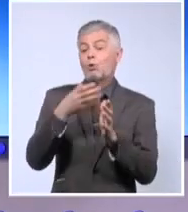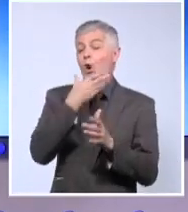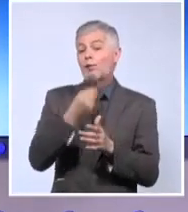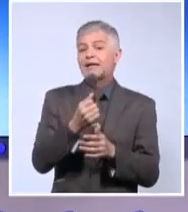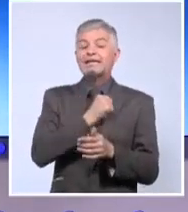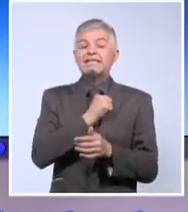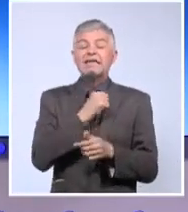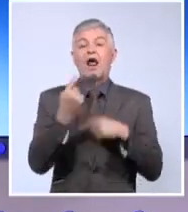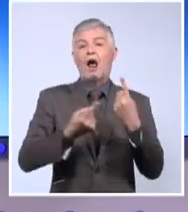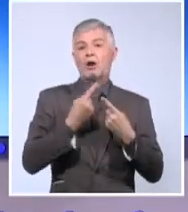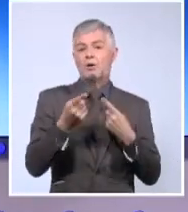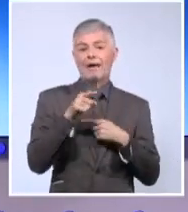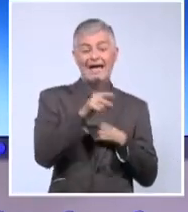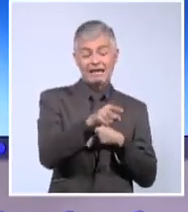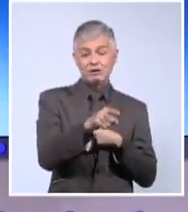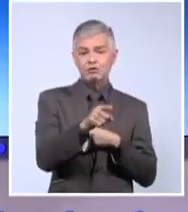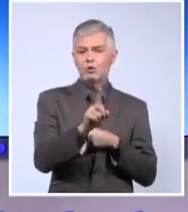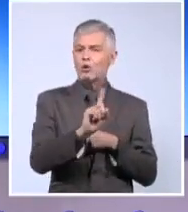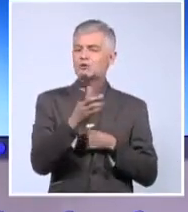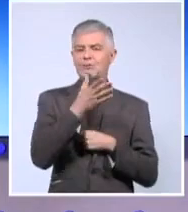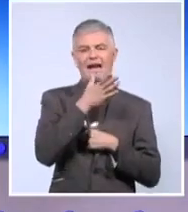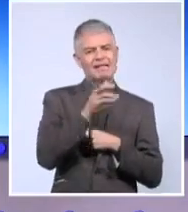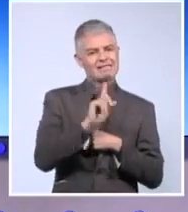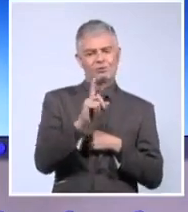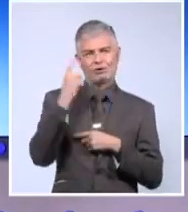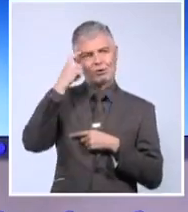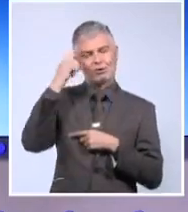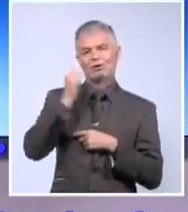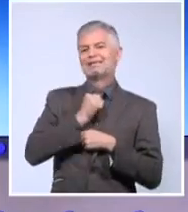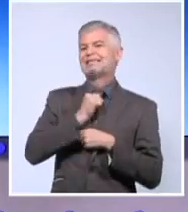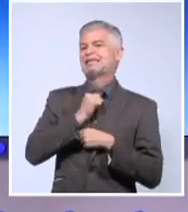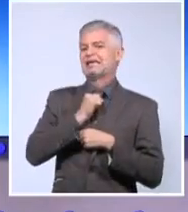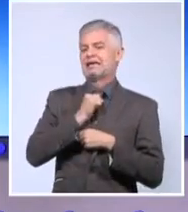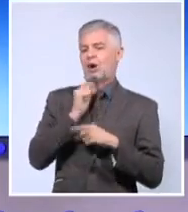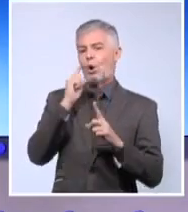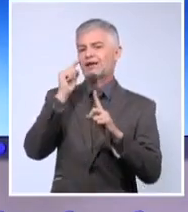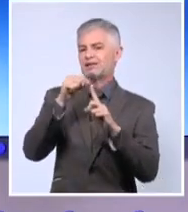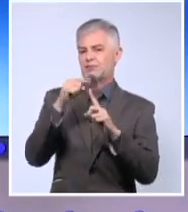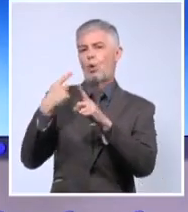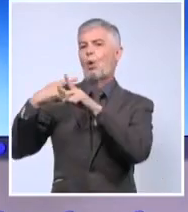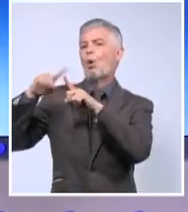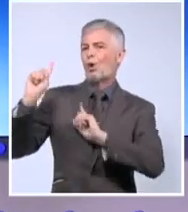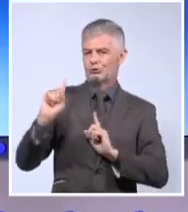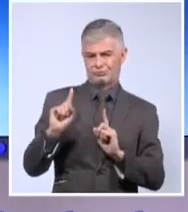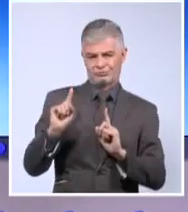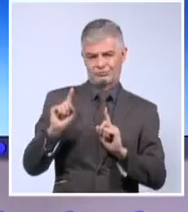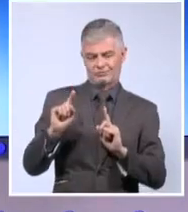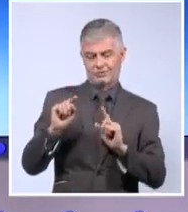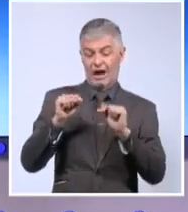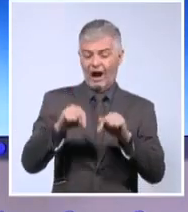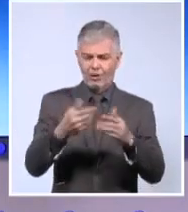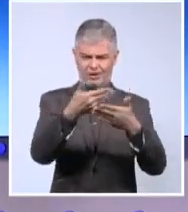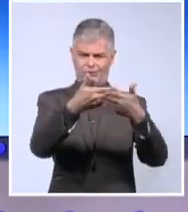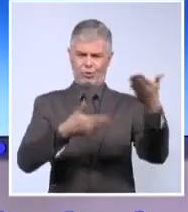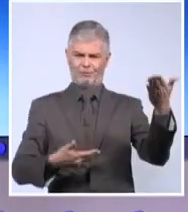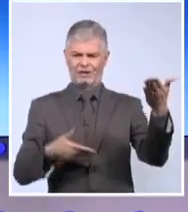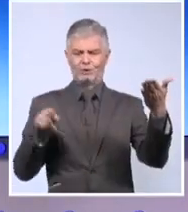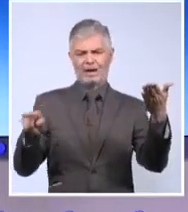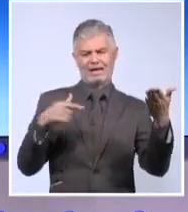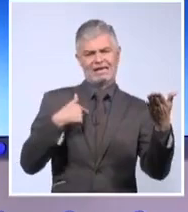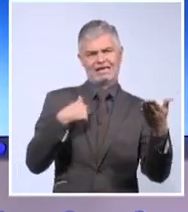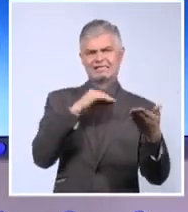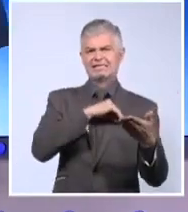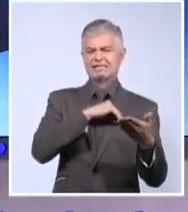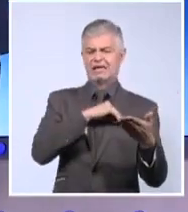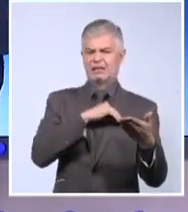él lo ha dicho, no se parece en nada a lo que ahora mismo están enarbolando en un documento en el que él se siente manipulado. La primera pregunta